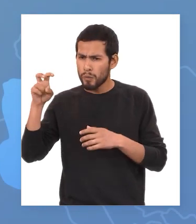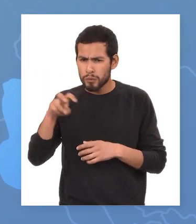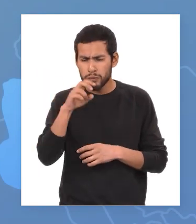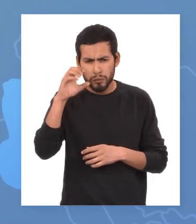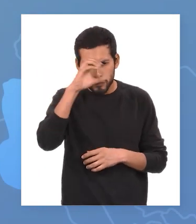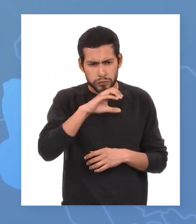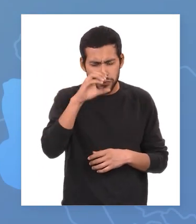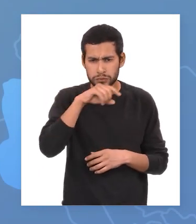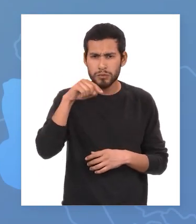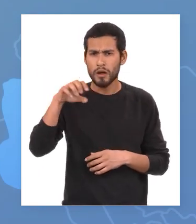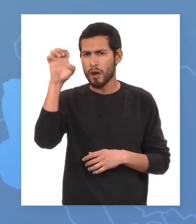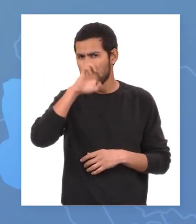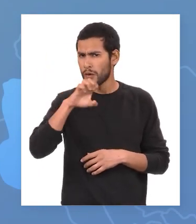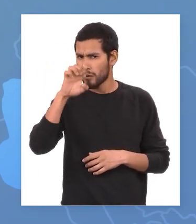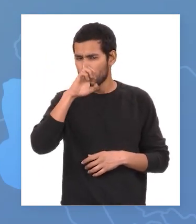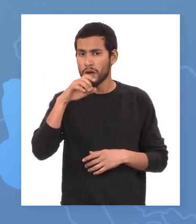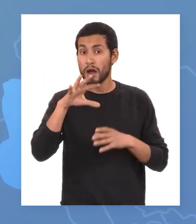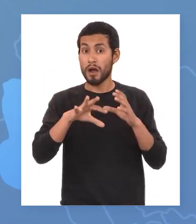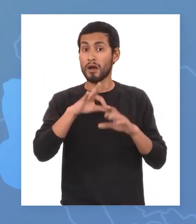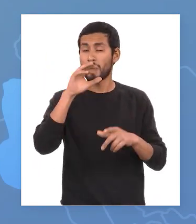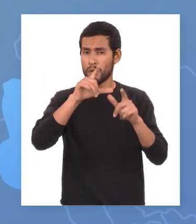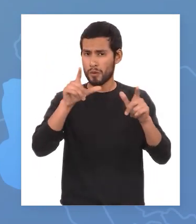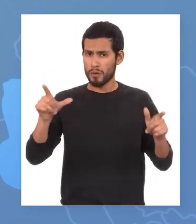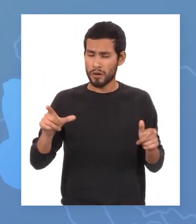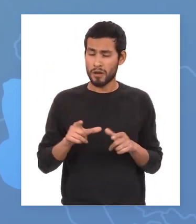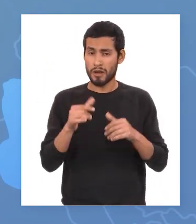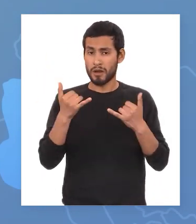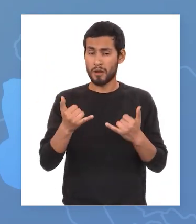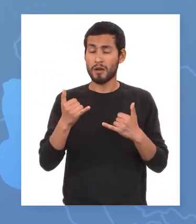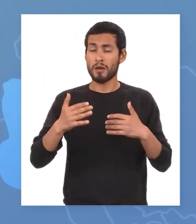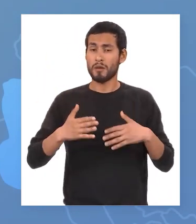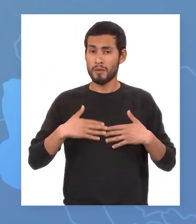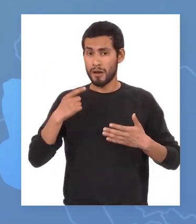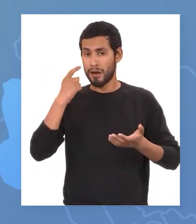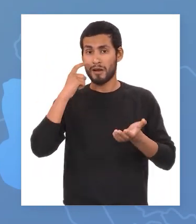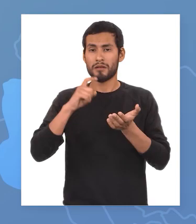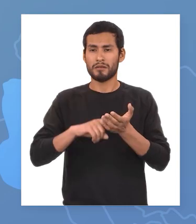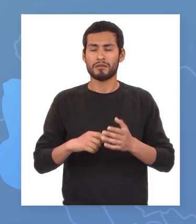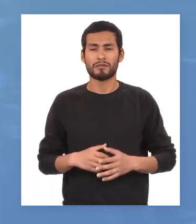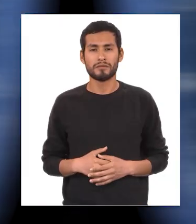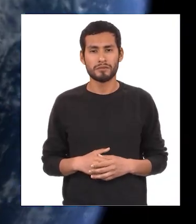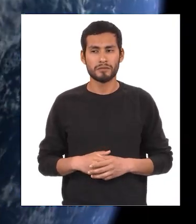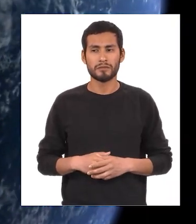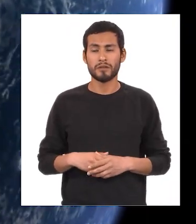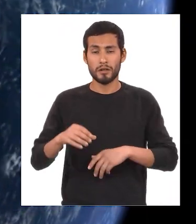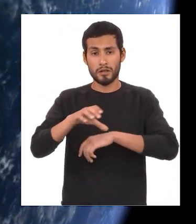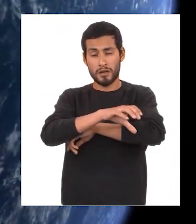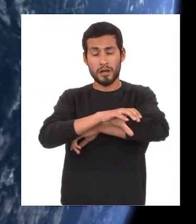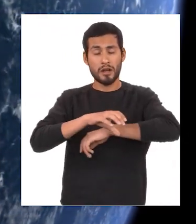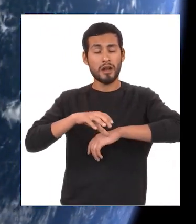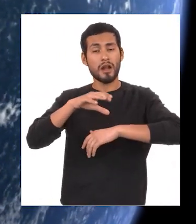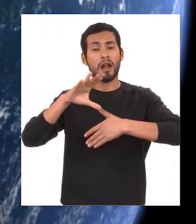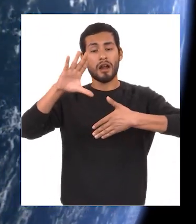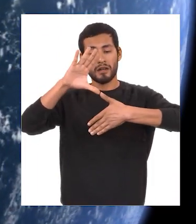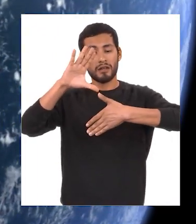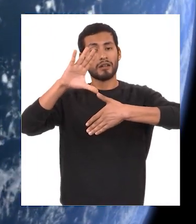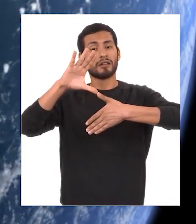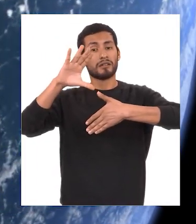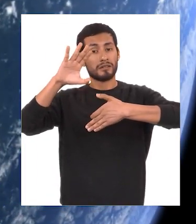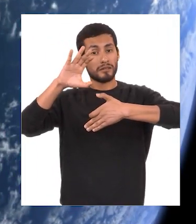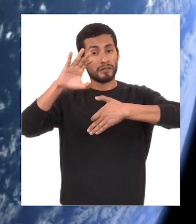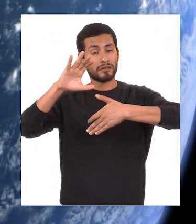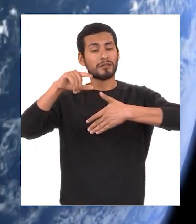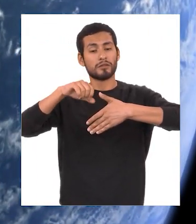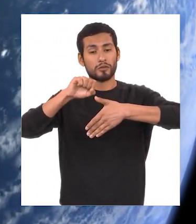expediciones europeas que también descubrieron lugares que ahora podemos reconocer las costas de américa central